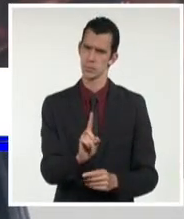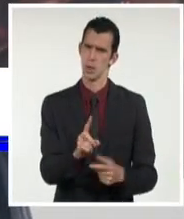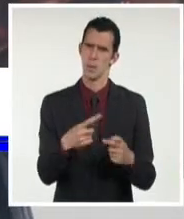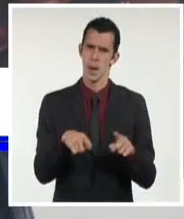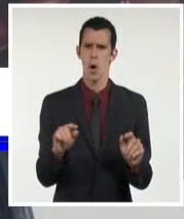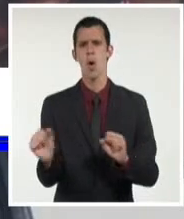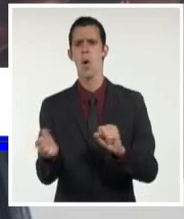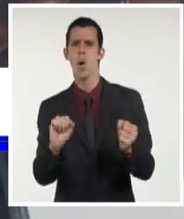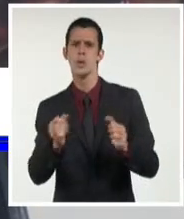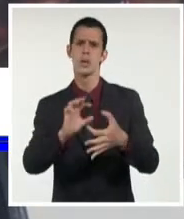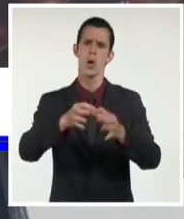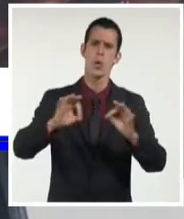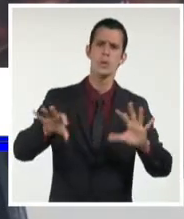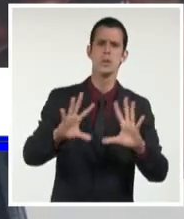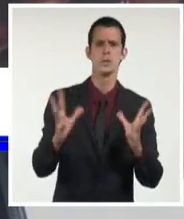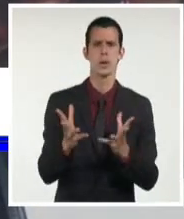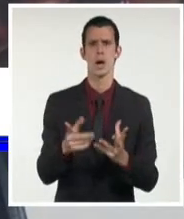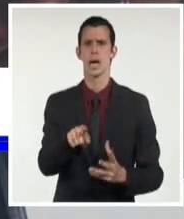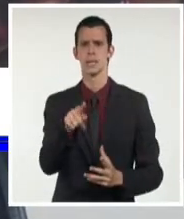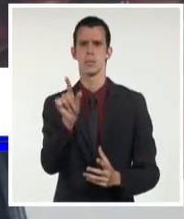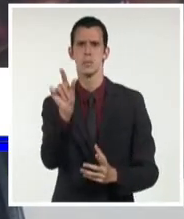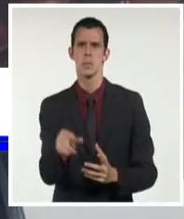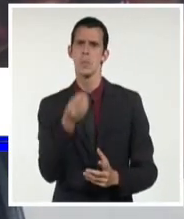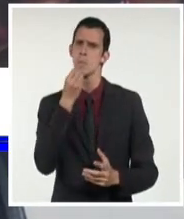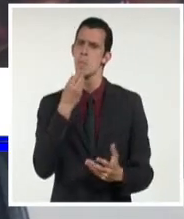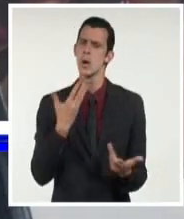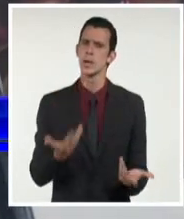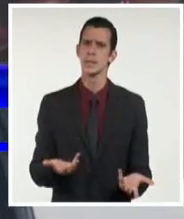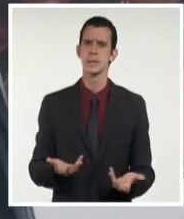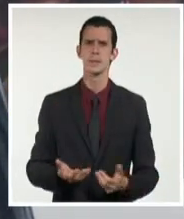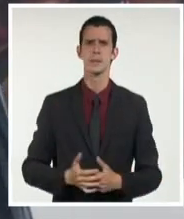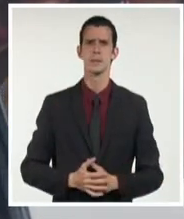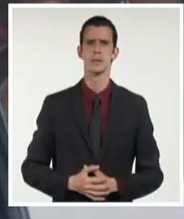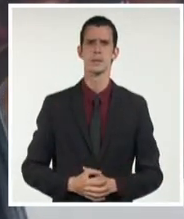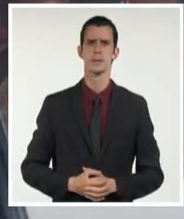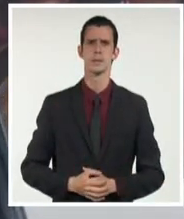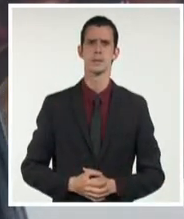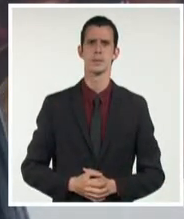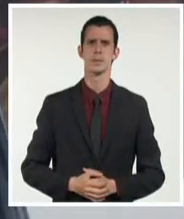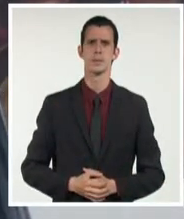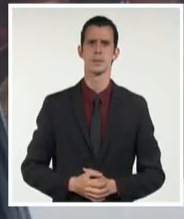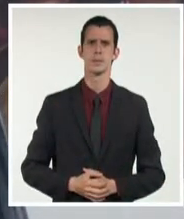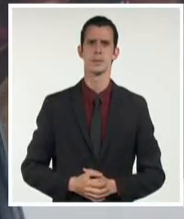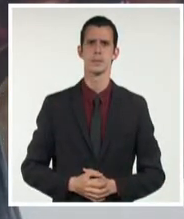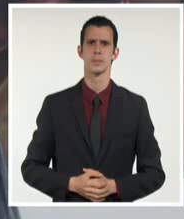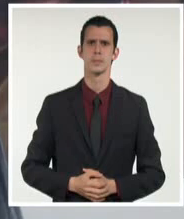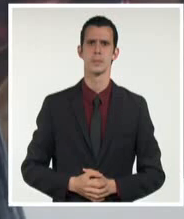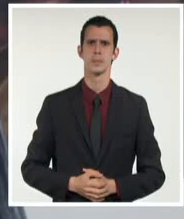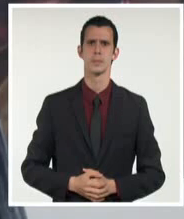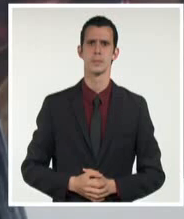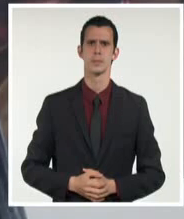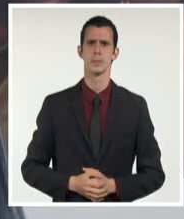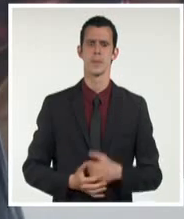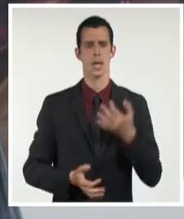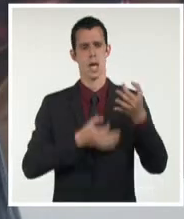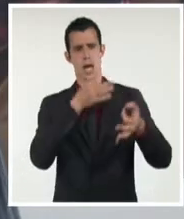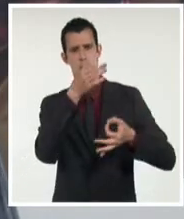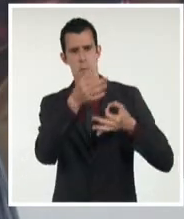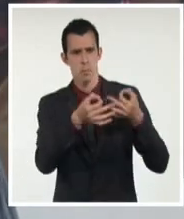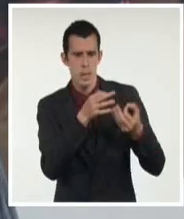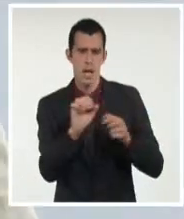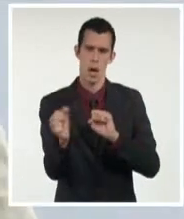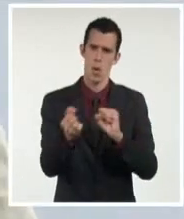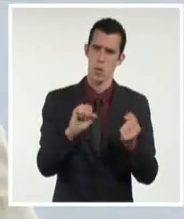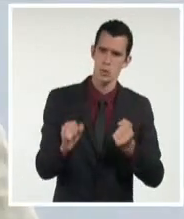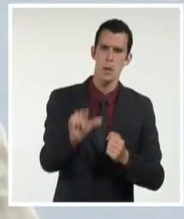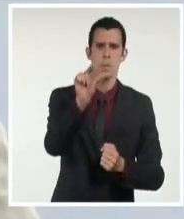evaluar y supervisar todo lo relacionado con el cumplimiento de